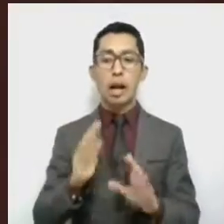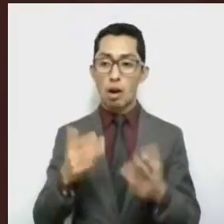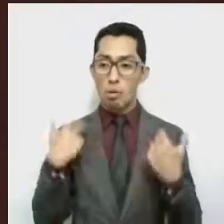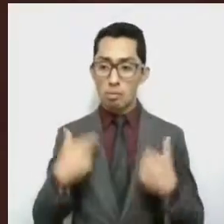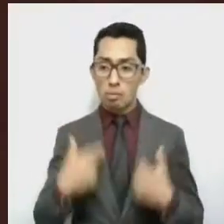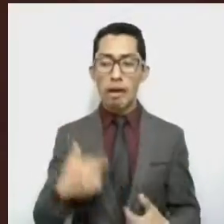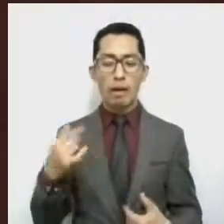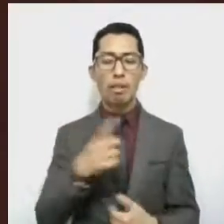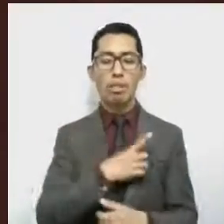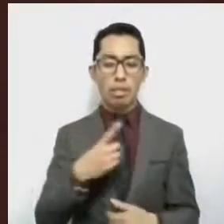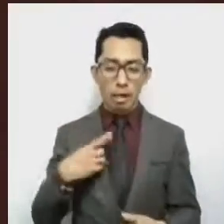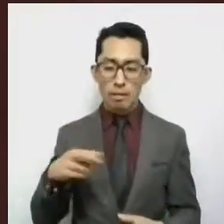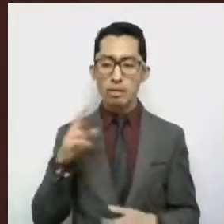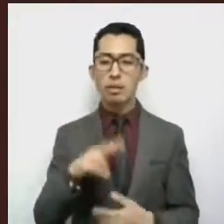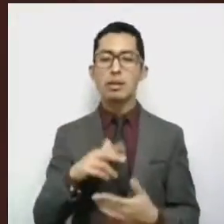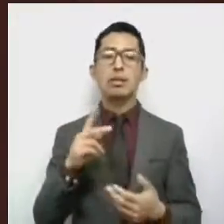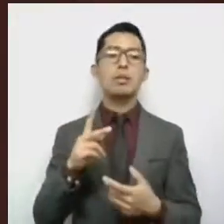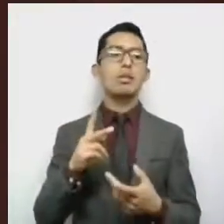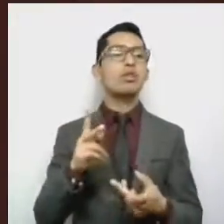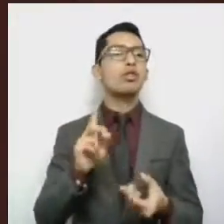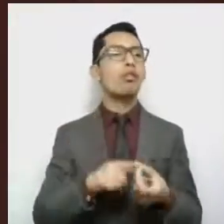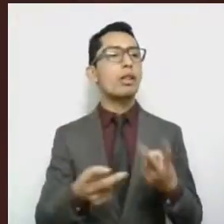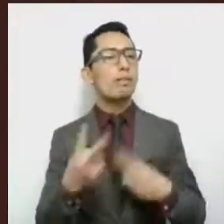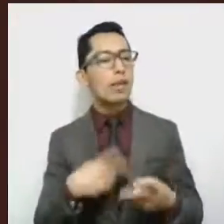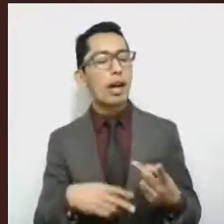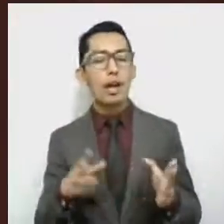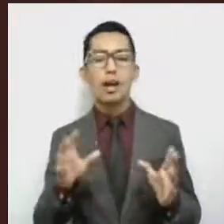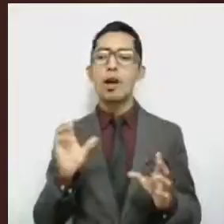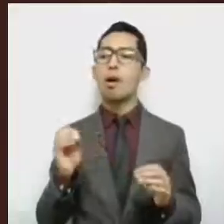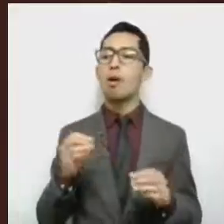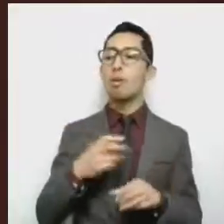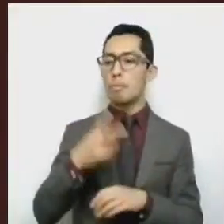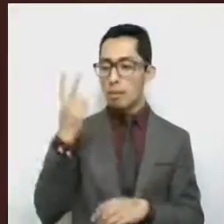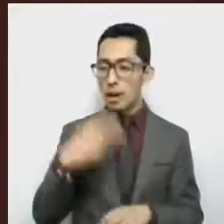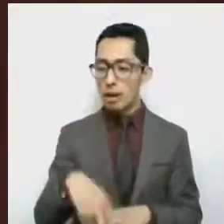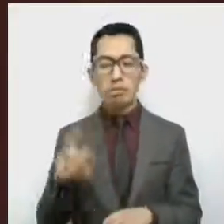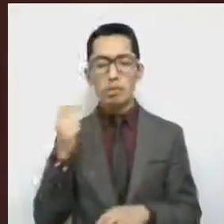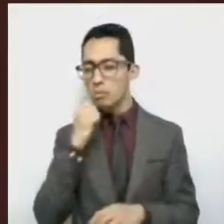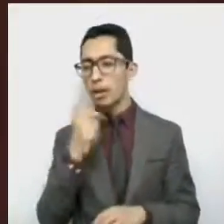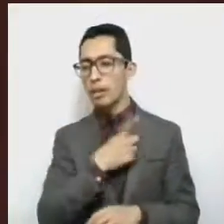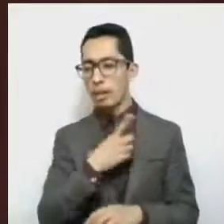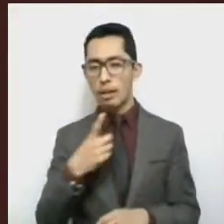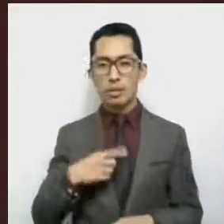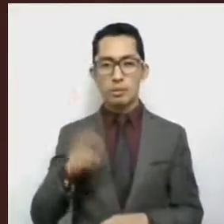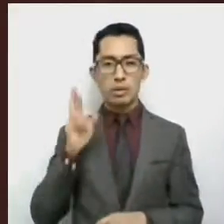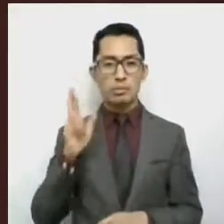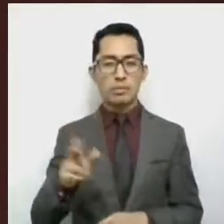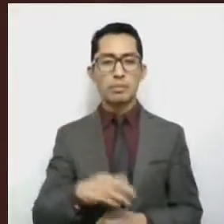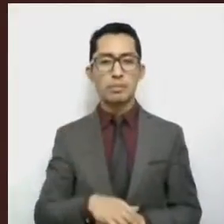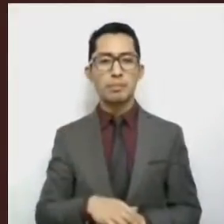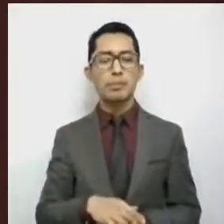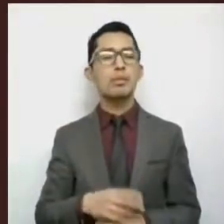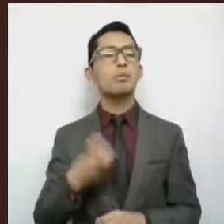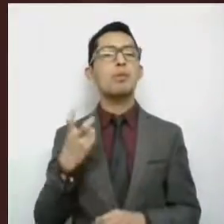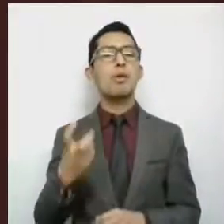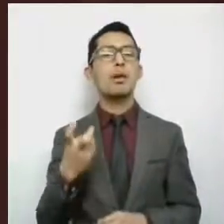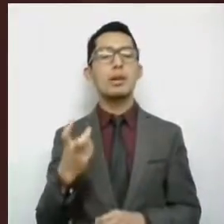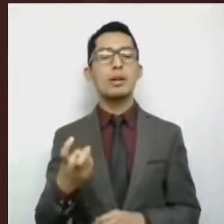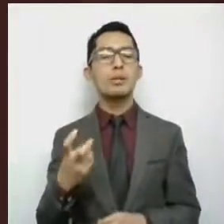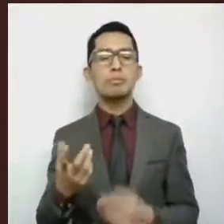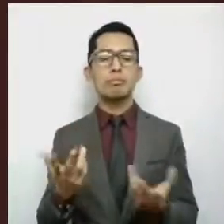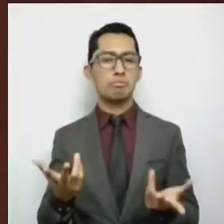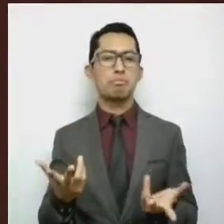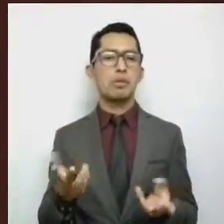sin importar su origen y más aún, tratándose de mexicanos. En efecto, no existe manera de entender